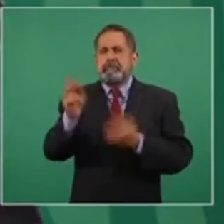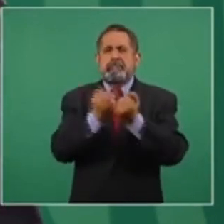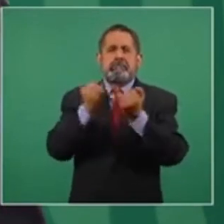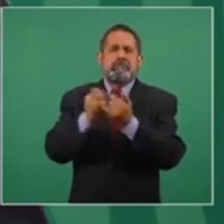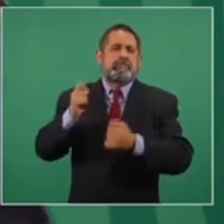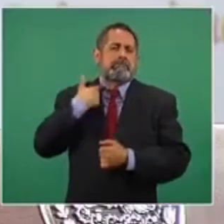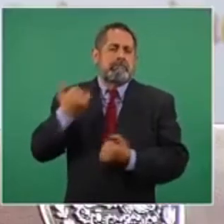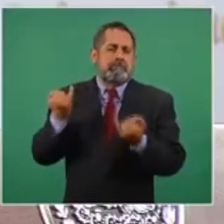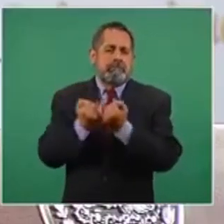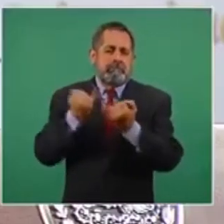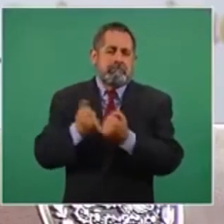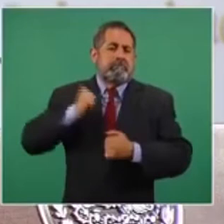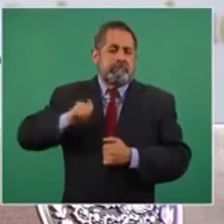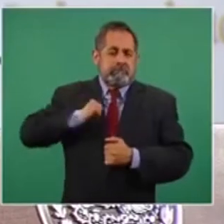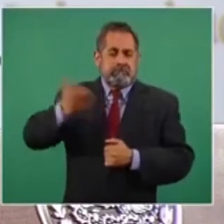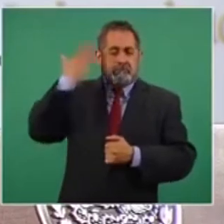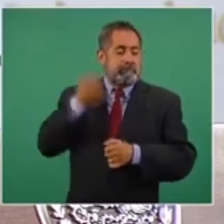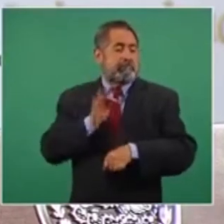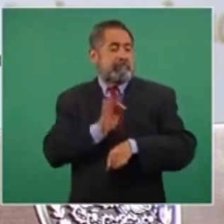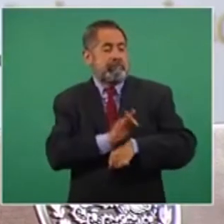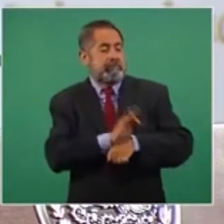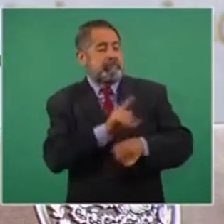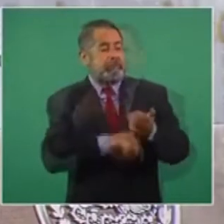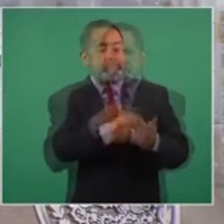No somos iguales a los que protegía el país.